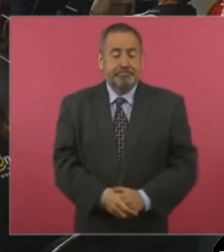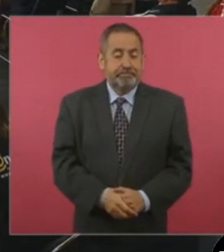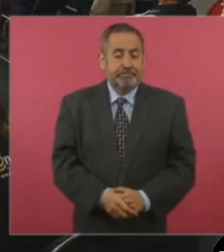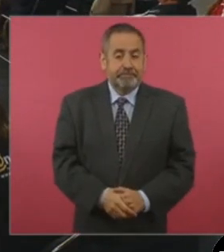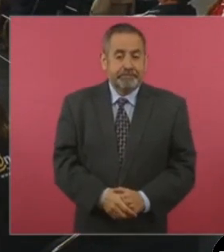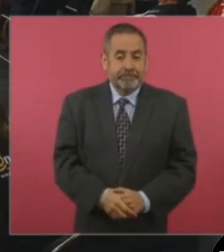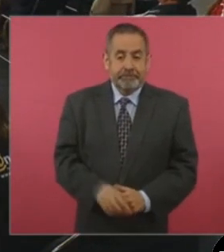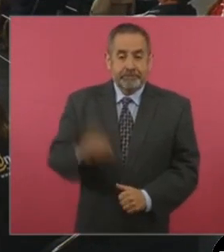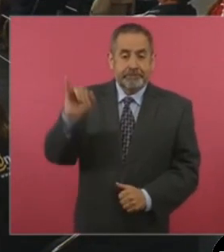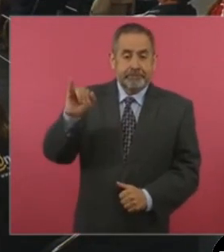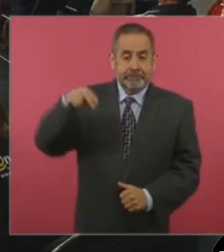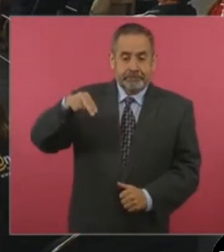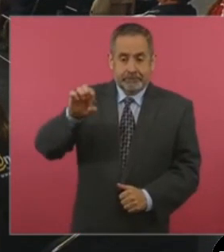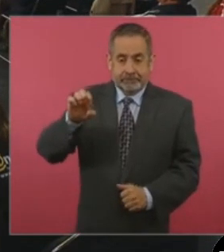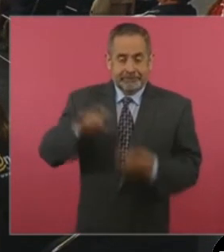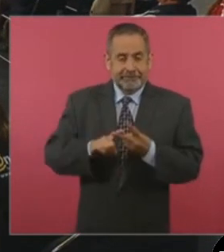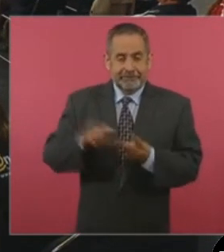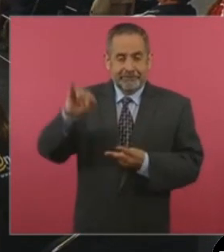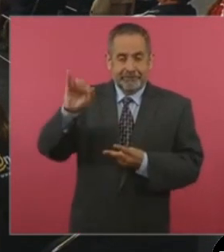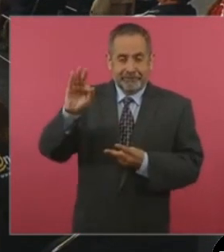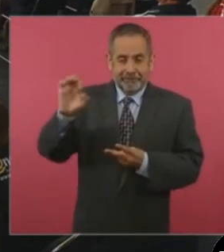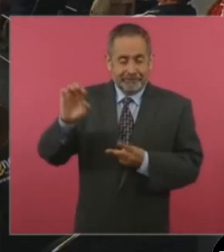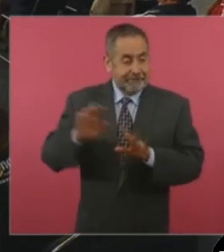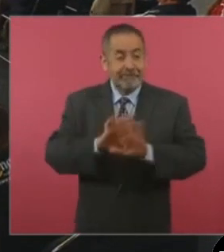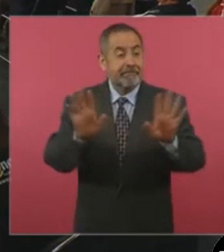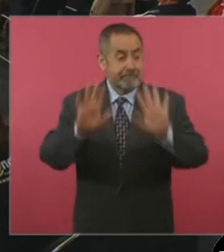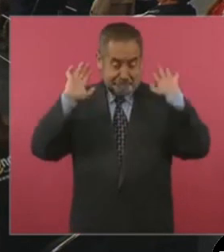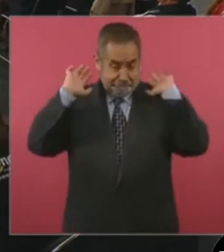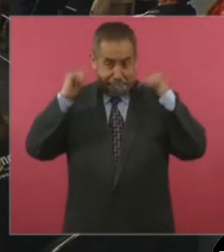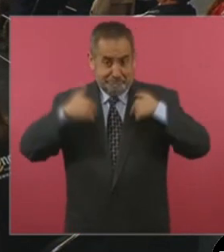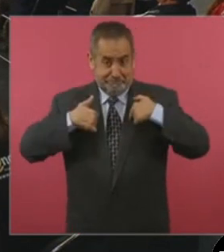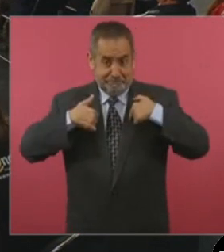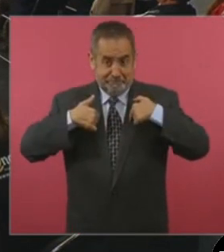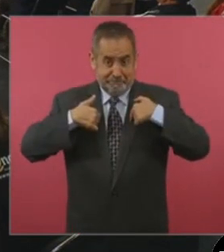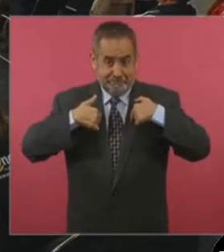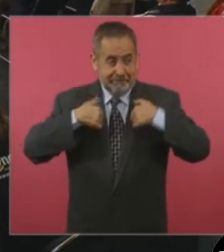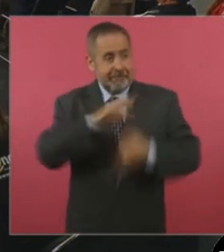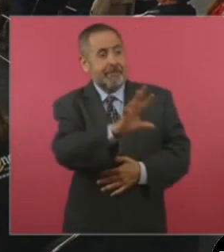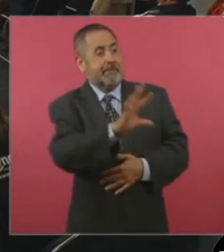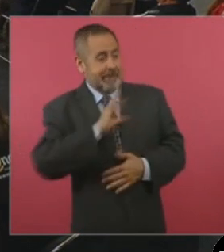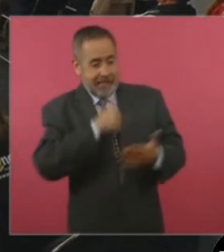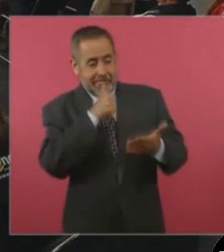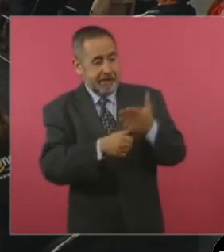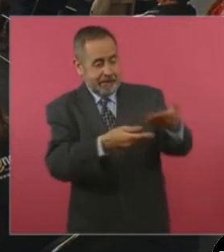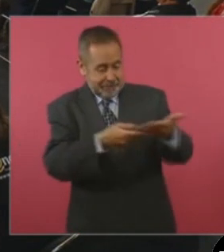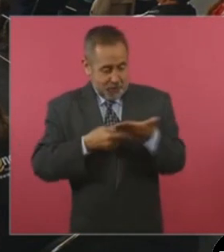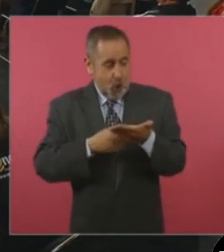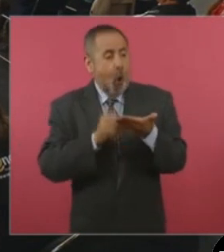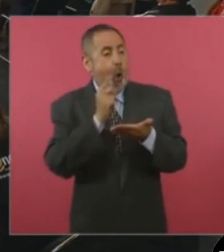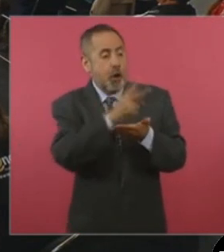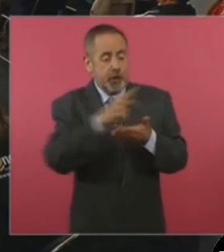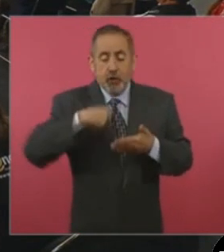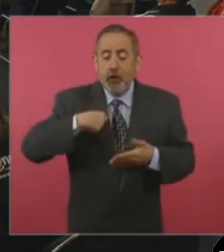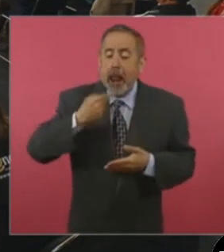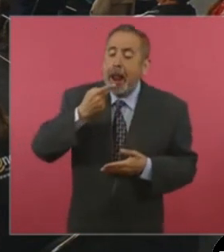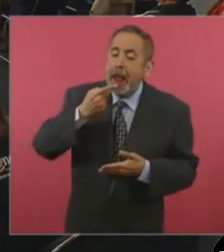INE, IFE, ya me di por notificado, no voy